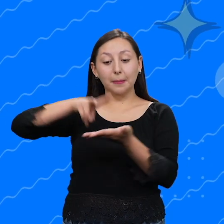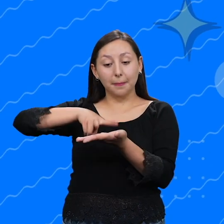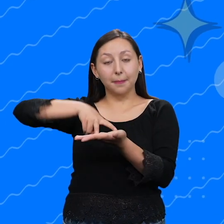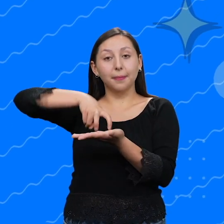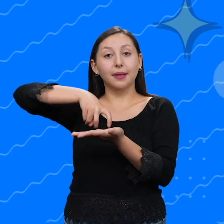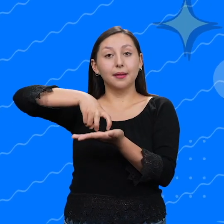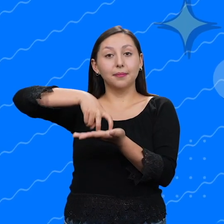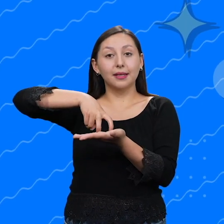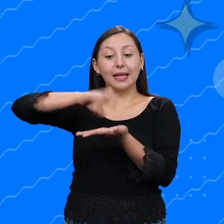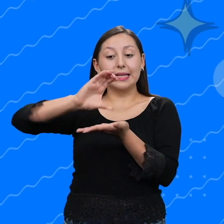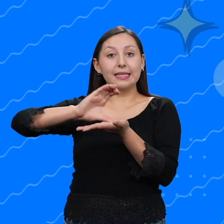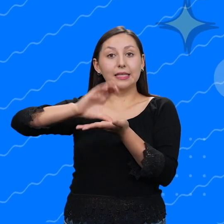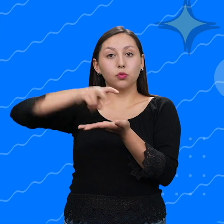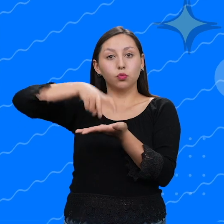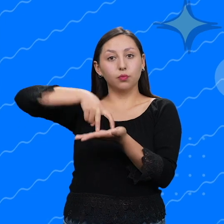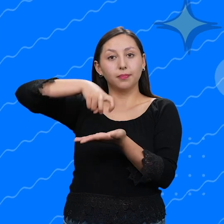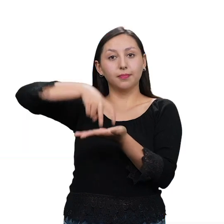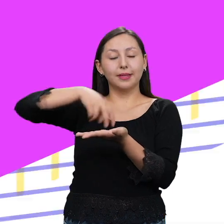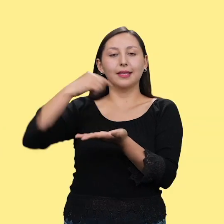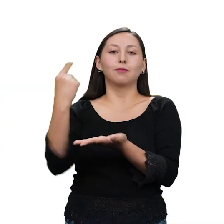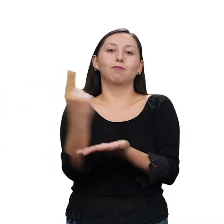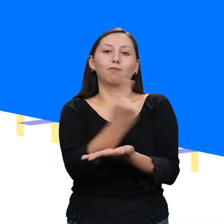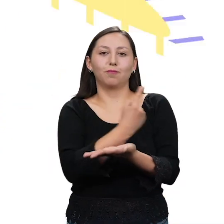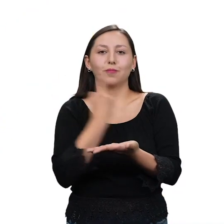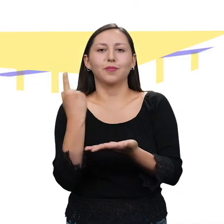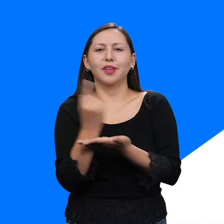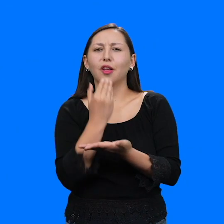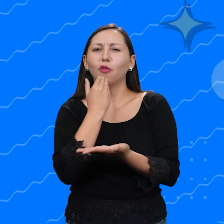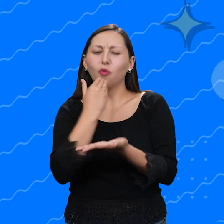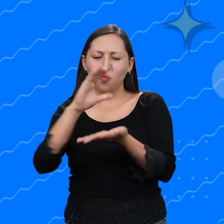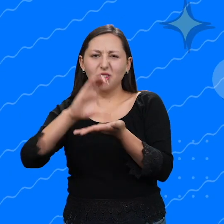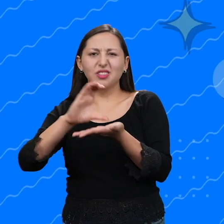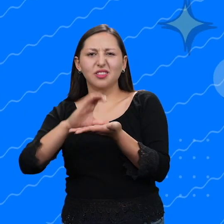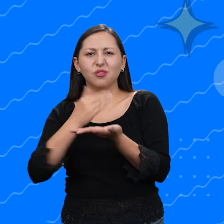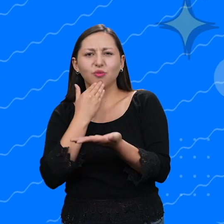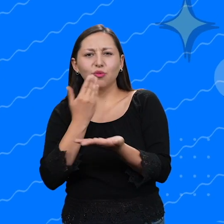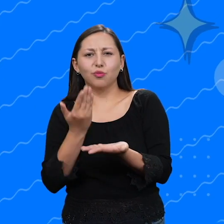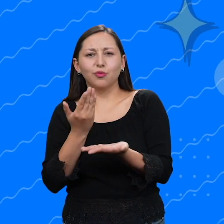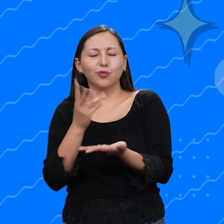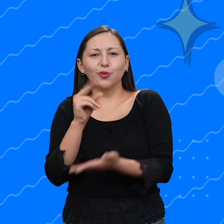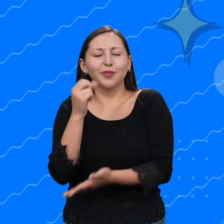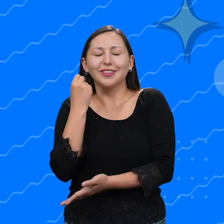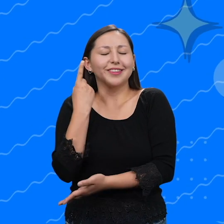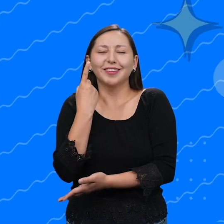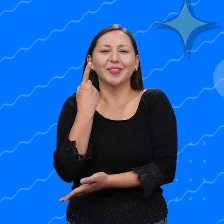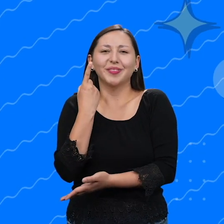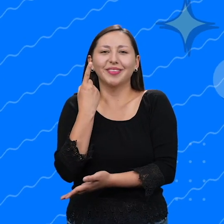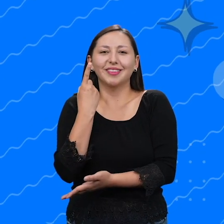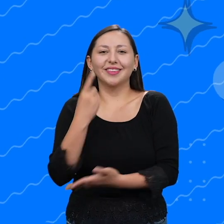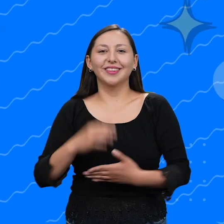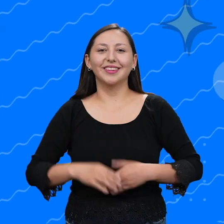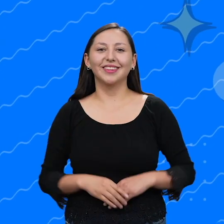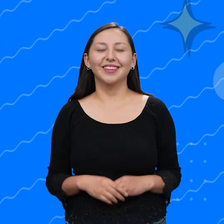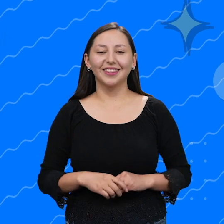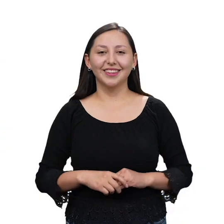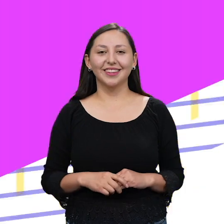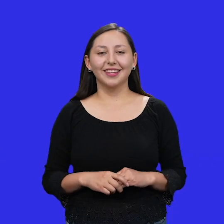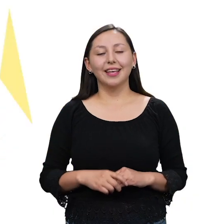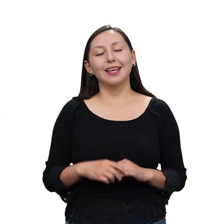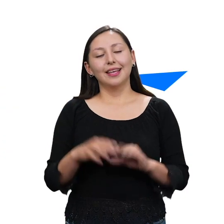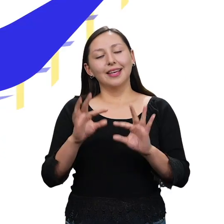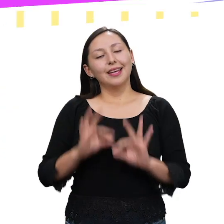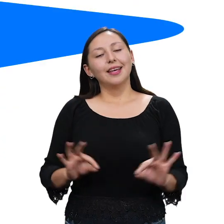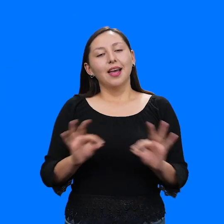Siento que estoy en el centro de una flexión. Y sub. ¿Cómo en el centro? ¿A qué te refieres? No entiendo. Bueno,